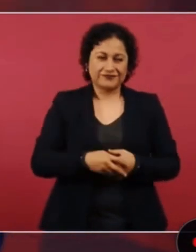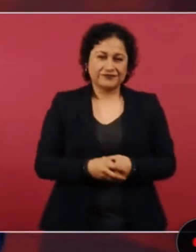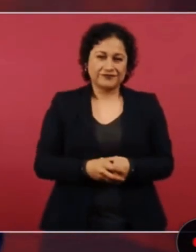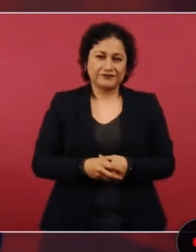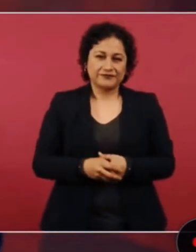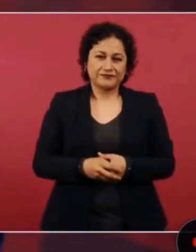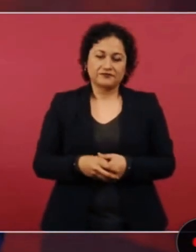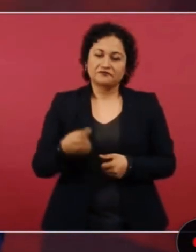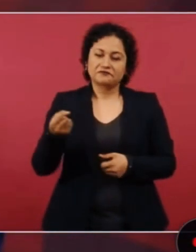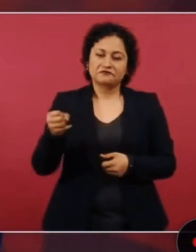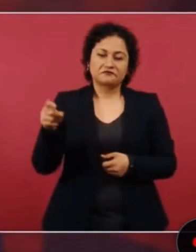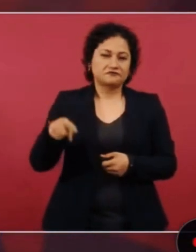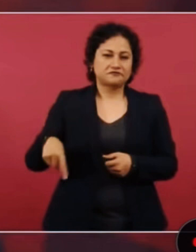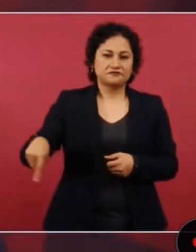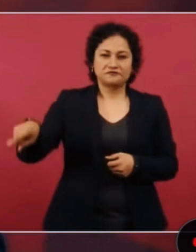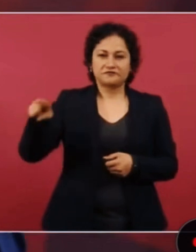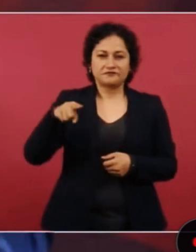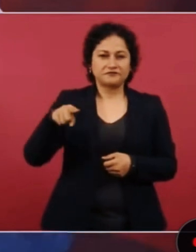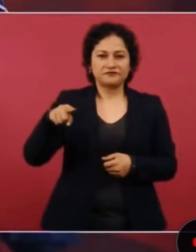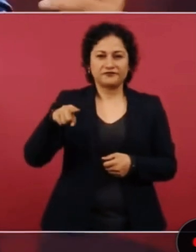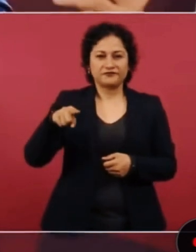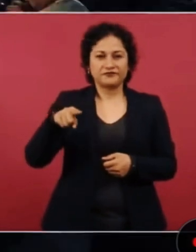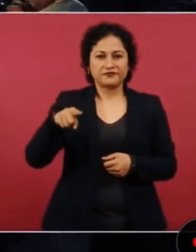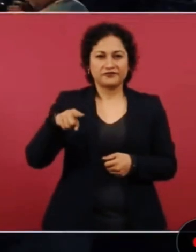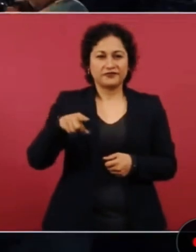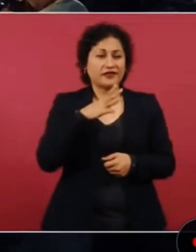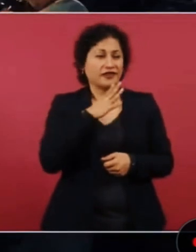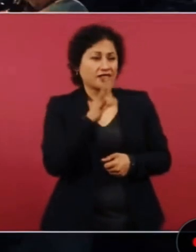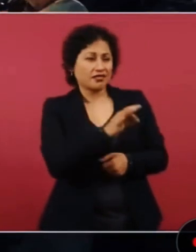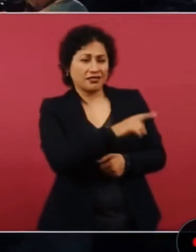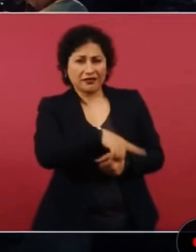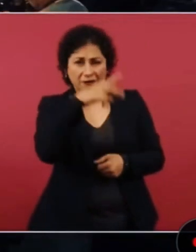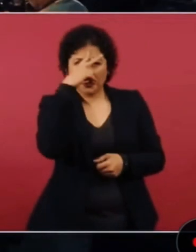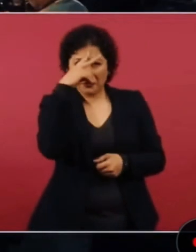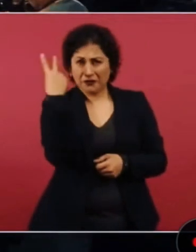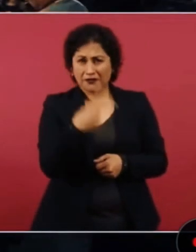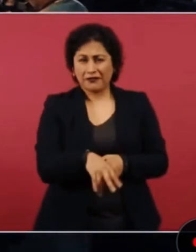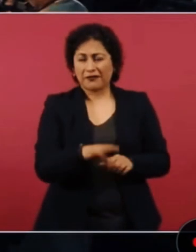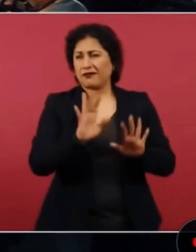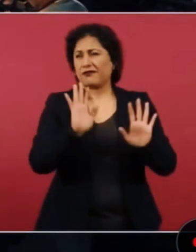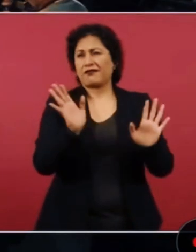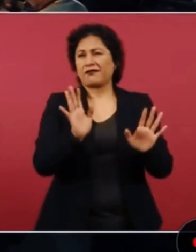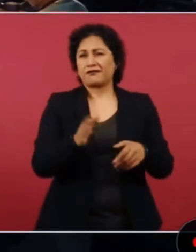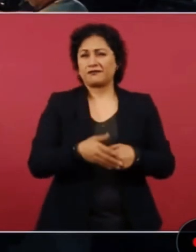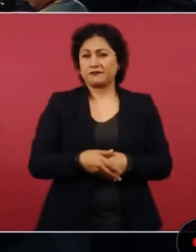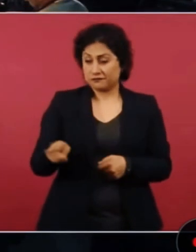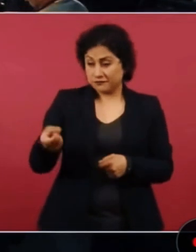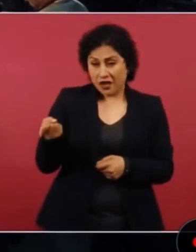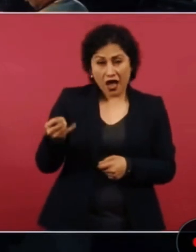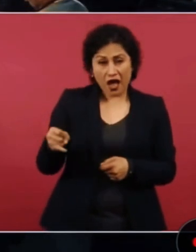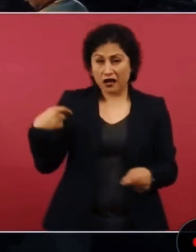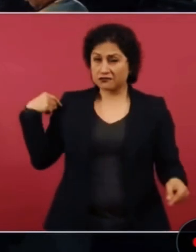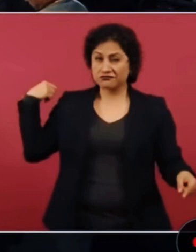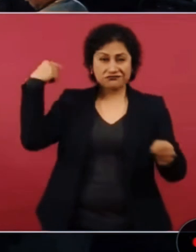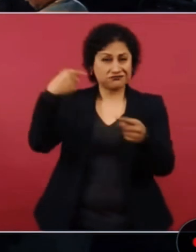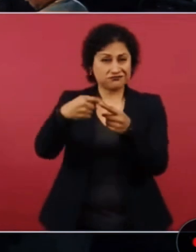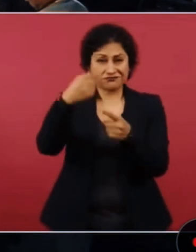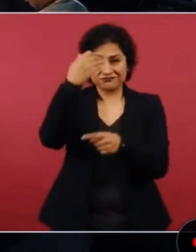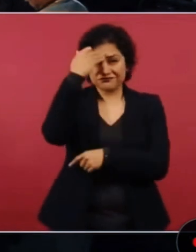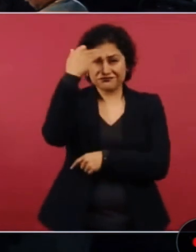lo nuestro desde hace mucho tiempo, cuántos años,